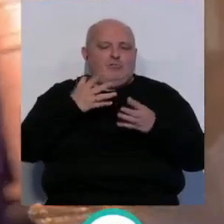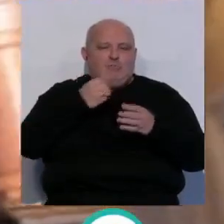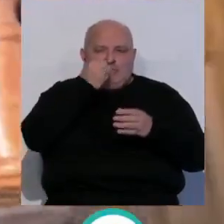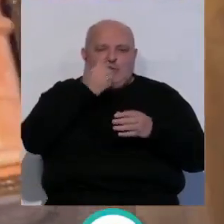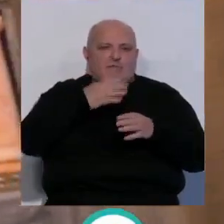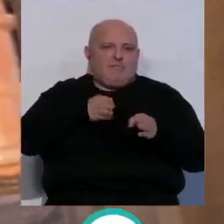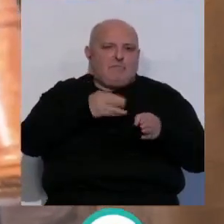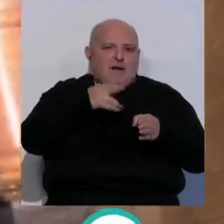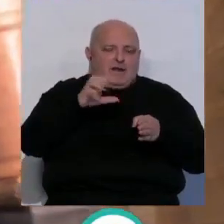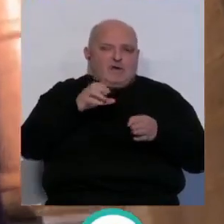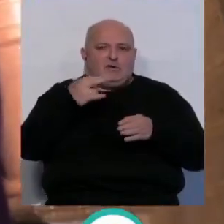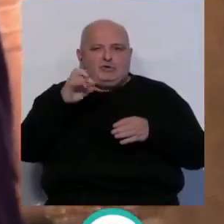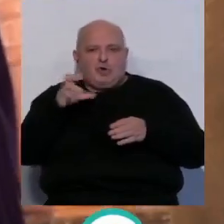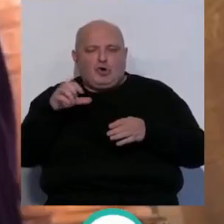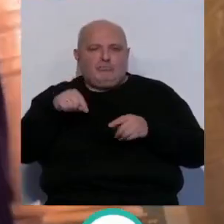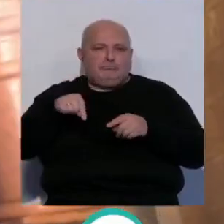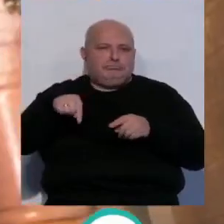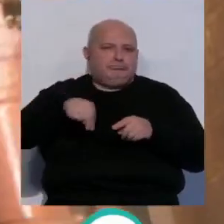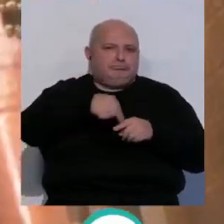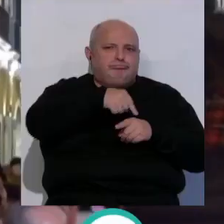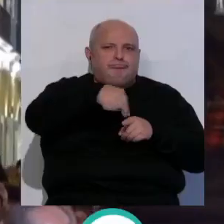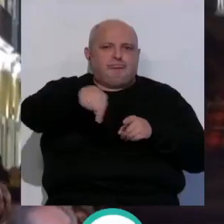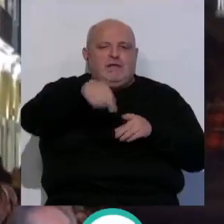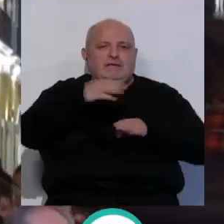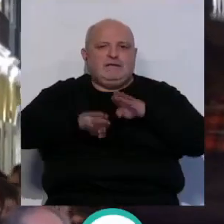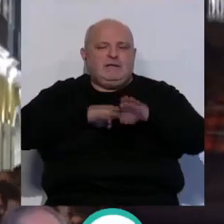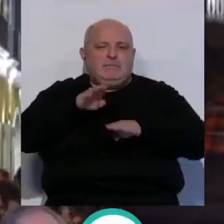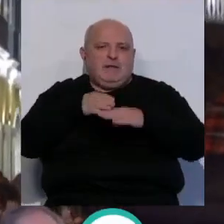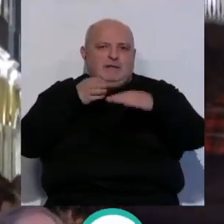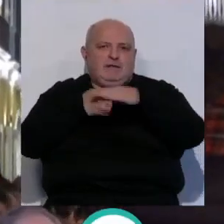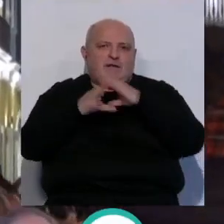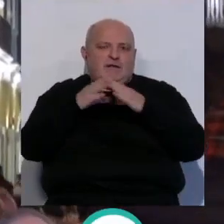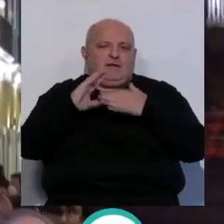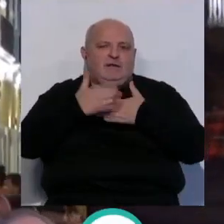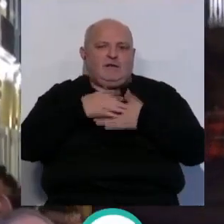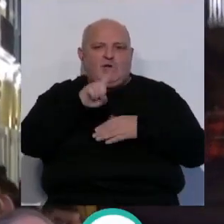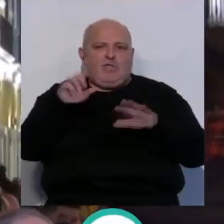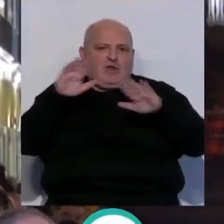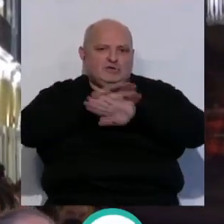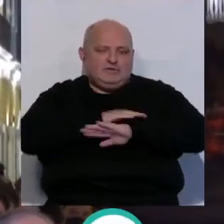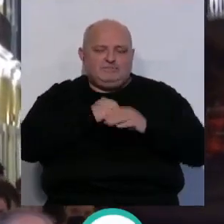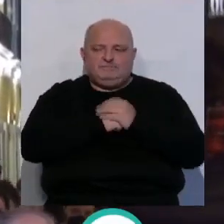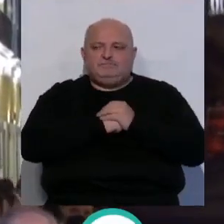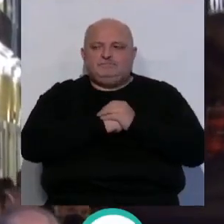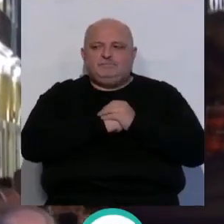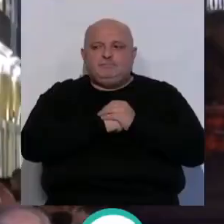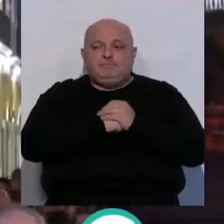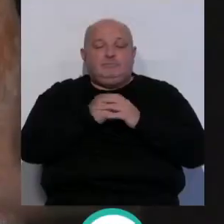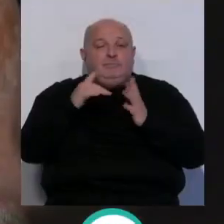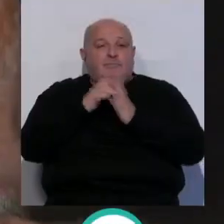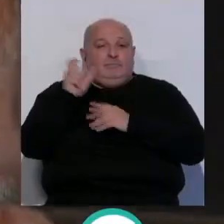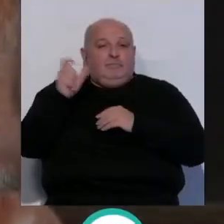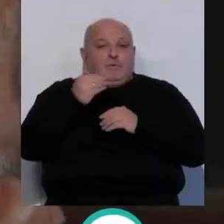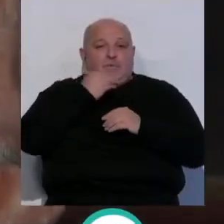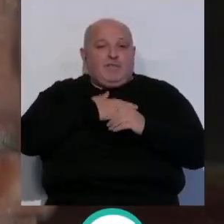Calle Barríez, José del Toro, Cardenal Zapata y Plaza de San Agustín para entrar en su templo a las 11 de la noche. La imagen del Santísimo